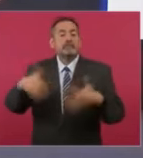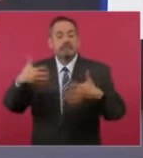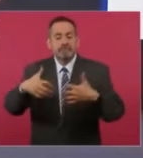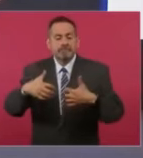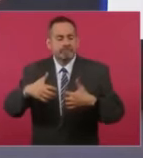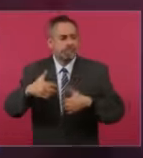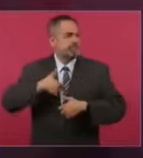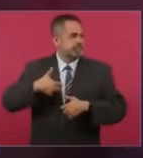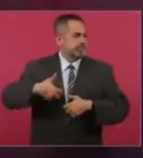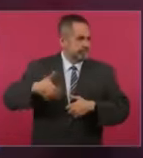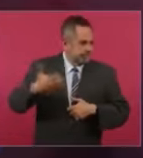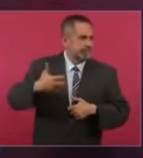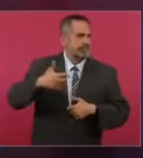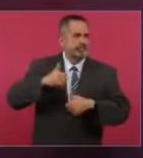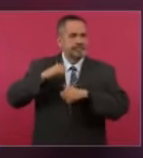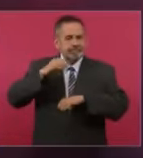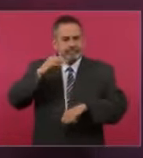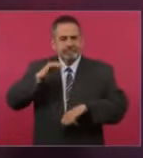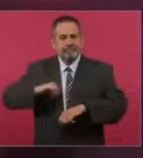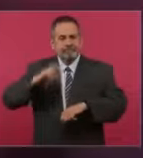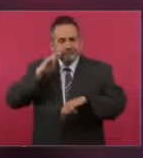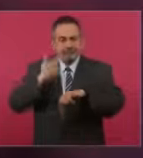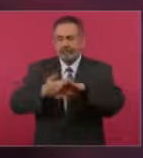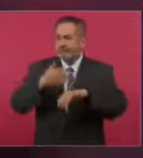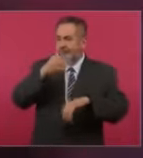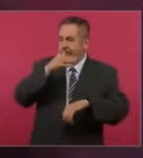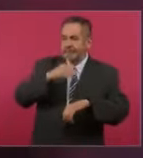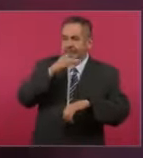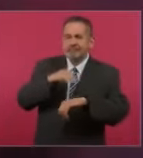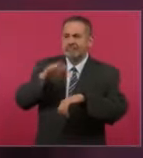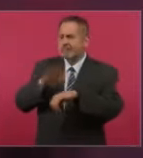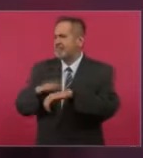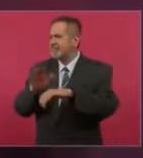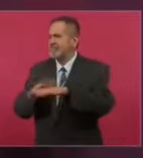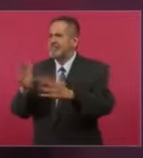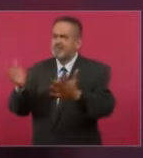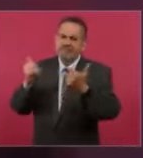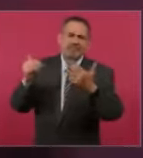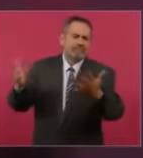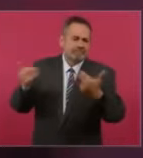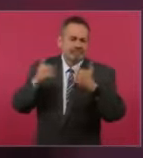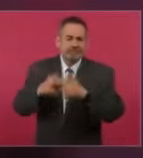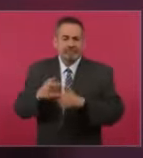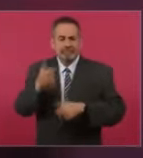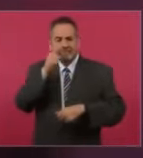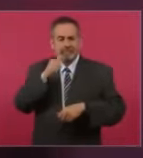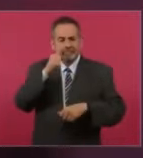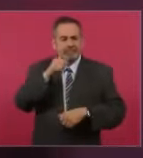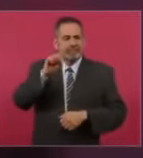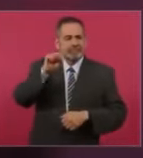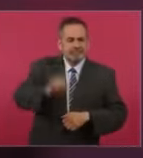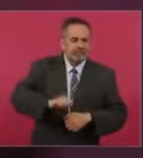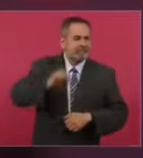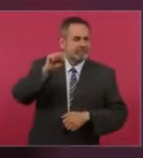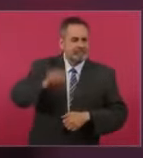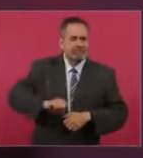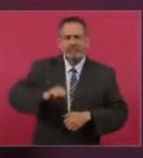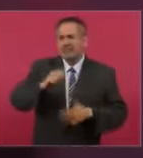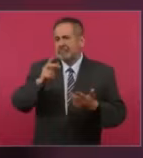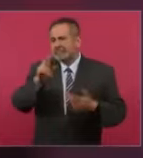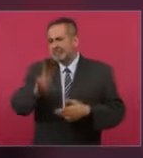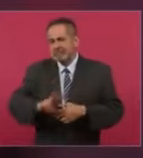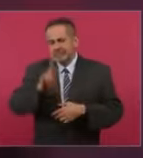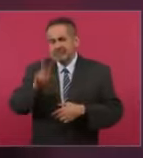que una y otra y otra vez, en fines de semana o a veces entre semana, organizan un tipo de fiestas que son